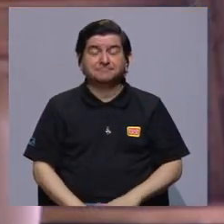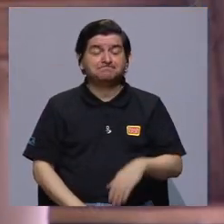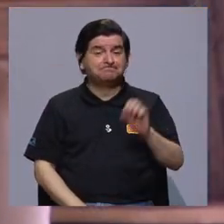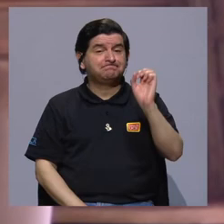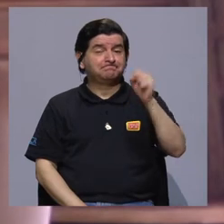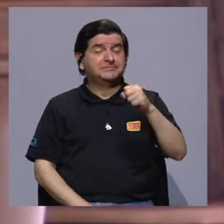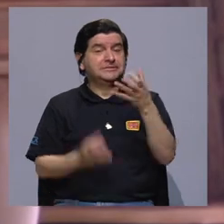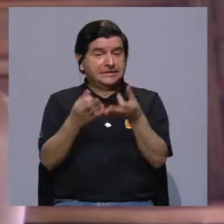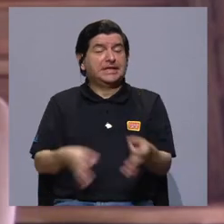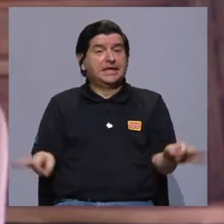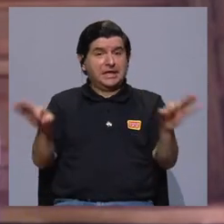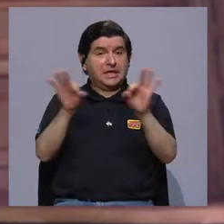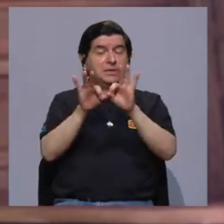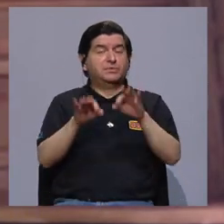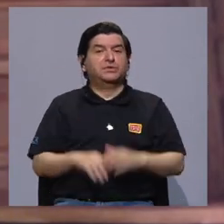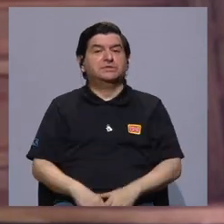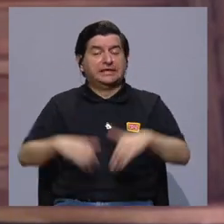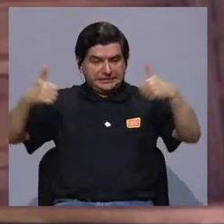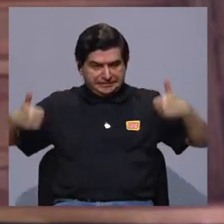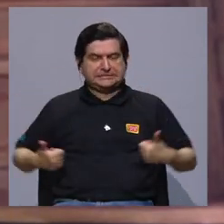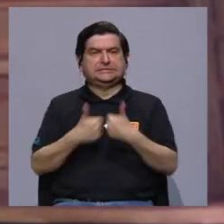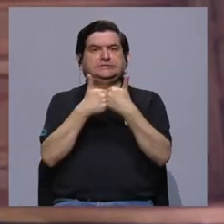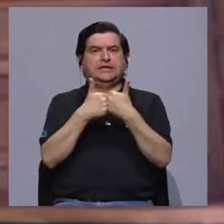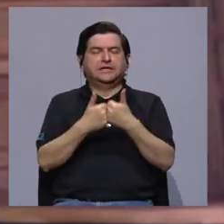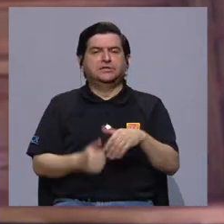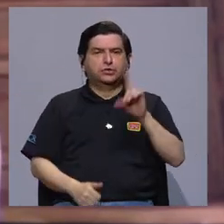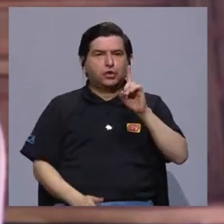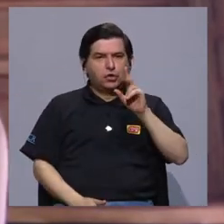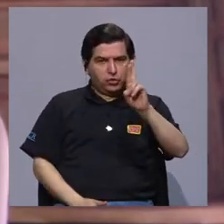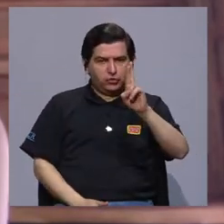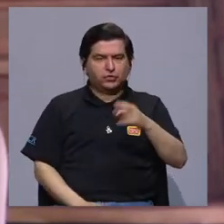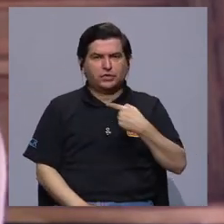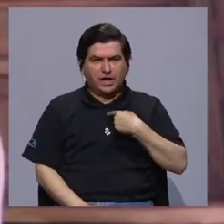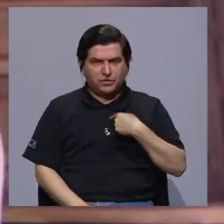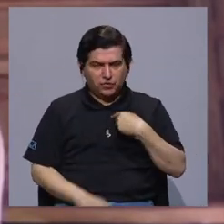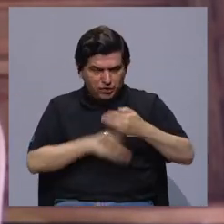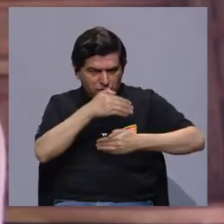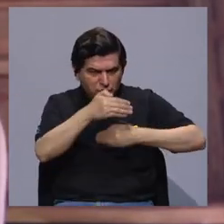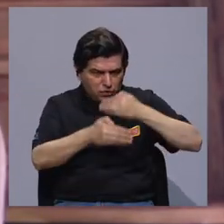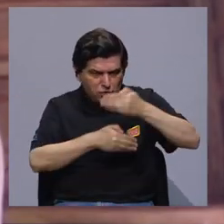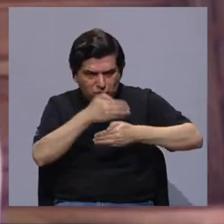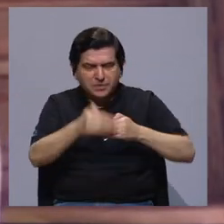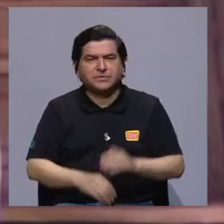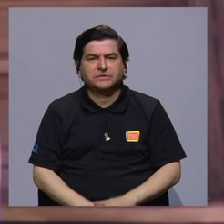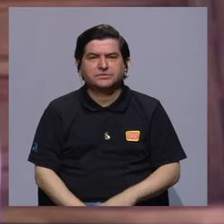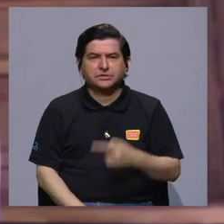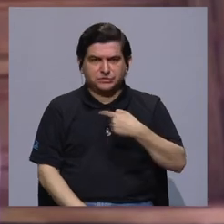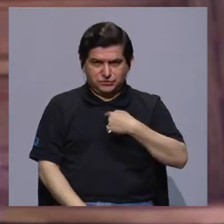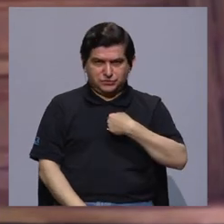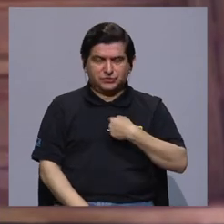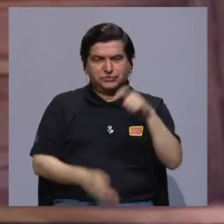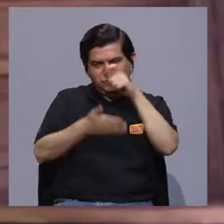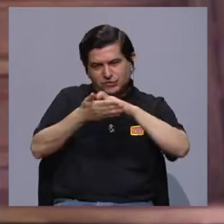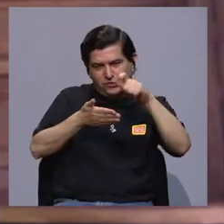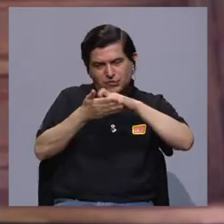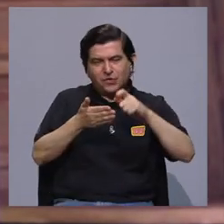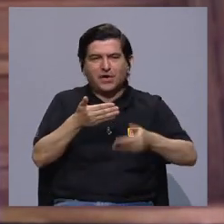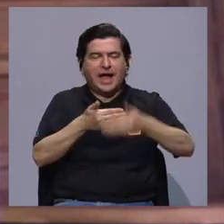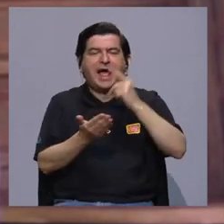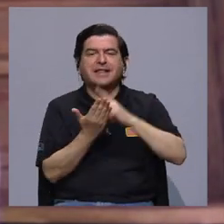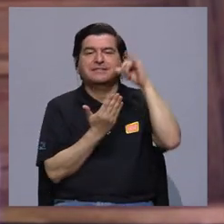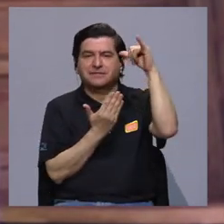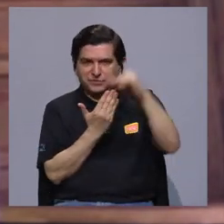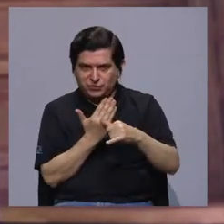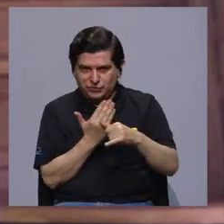Sí, bueno, sí, qué importante hablar de este gran reto que es un doctorado y estoy en camino a ello. Estoy con la